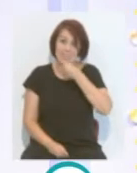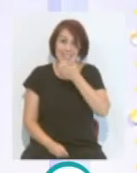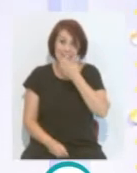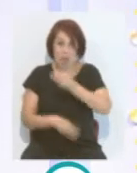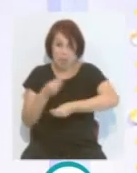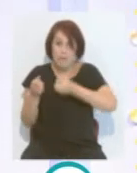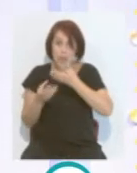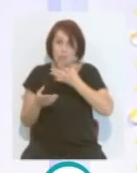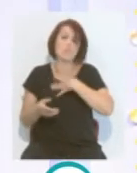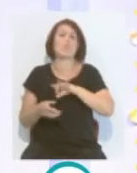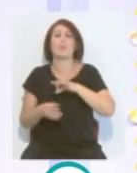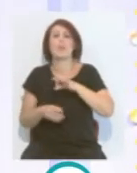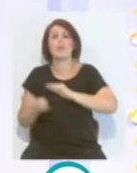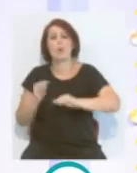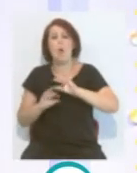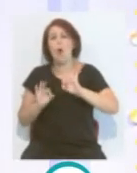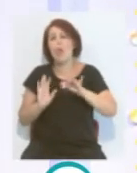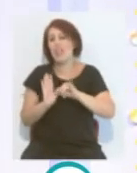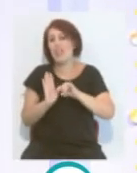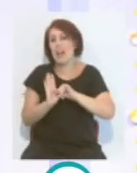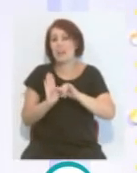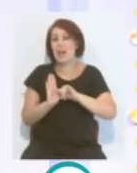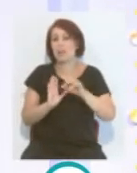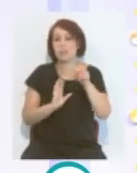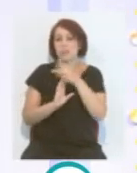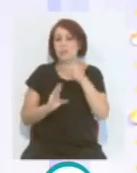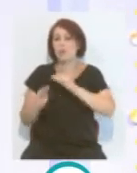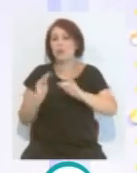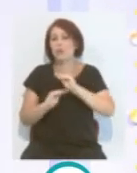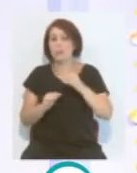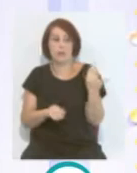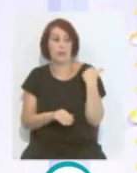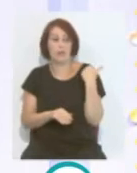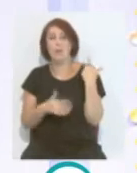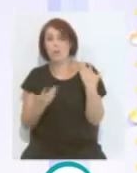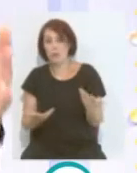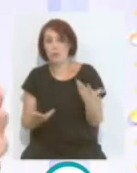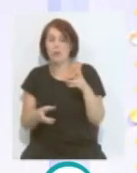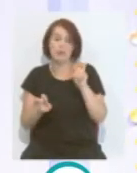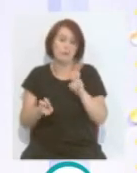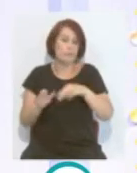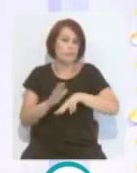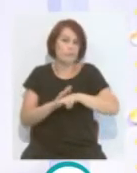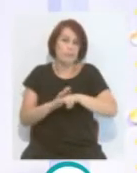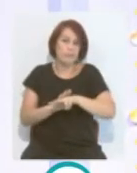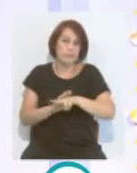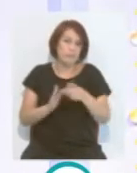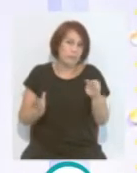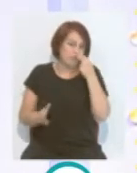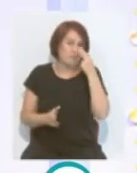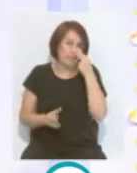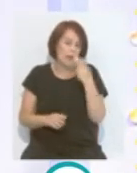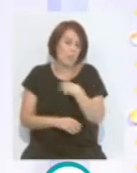puede resolver también o puede acercar a la resolución del problema que existe últimamente. Con que si el fútbol pierde